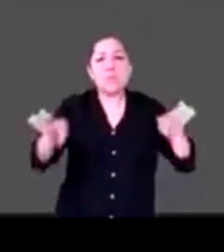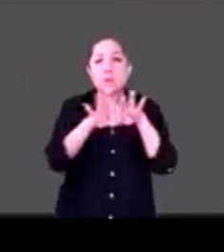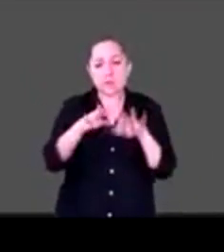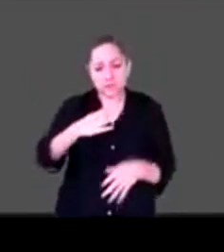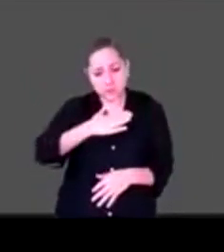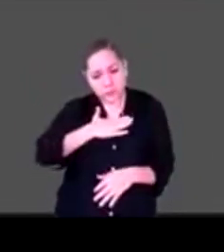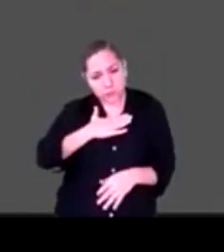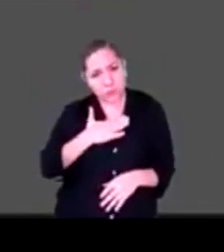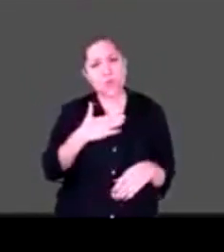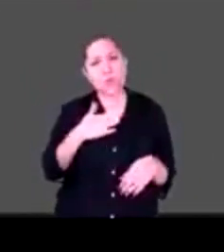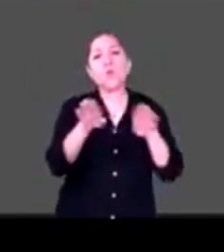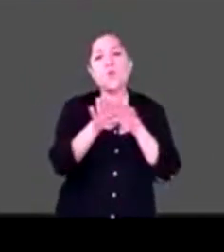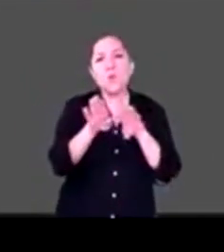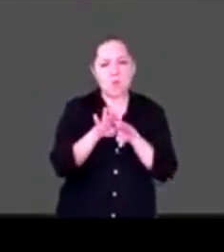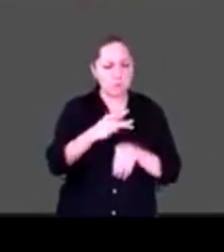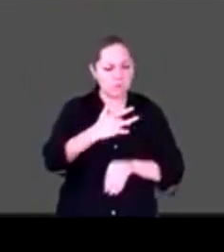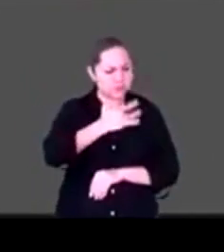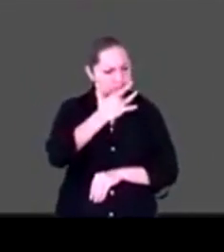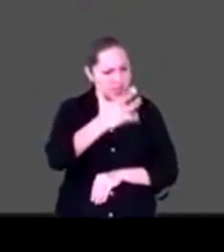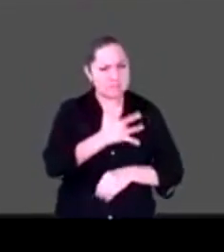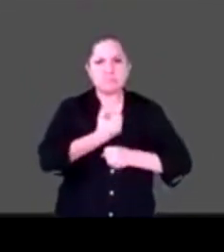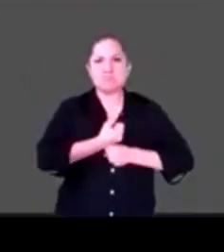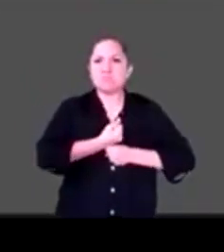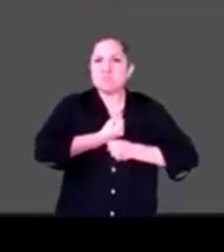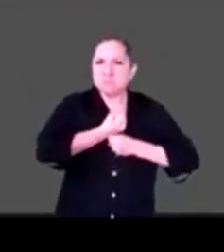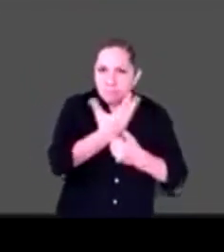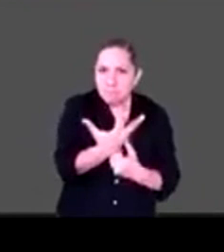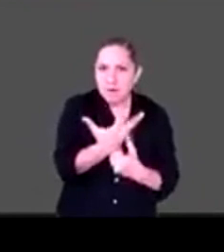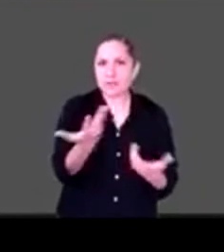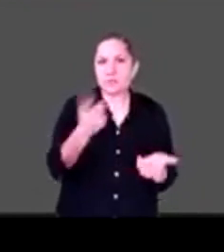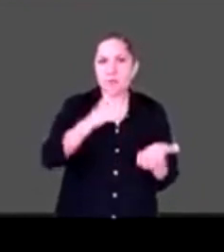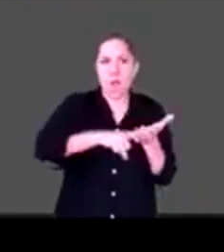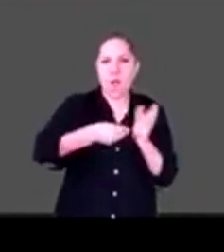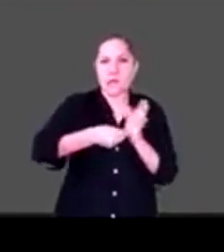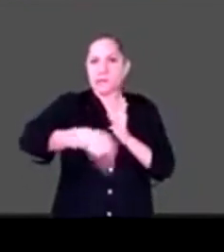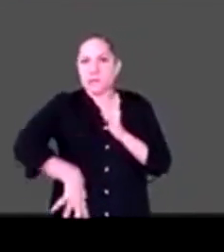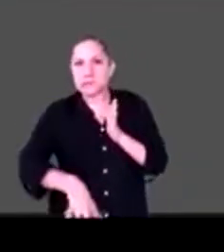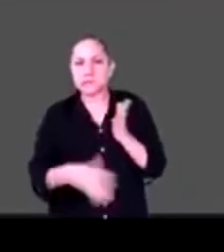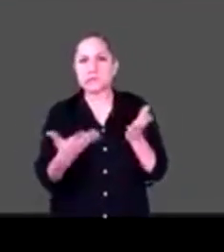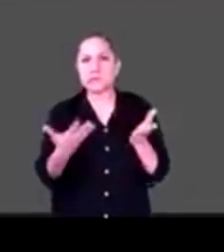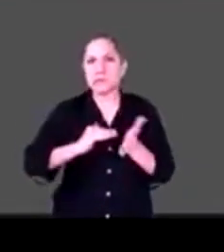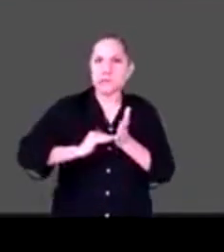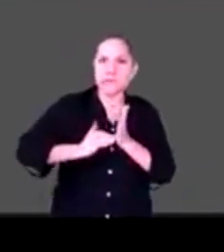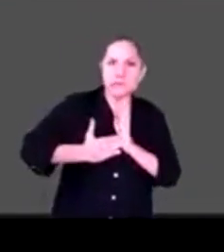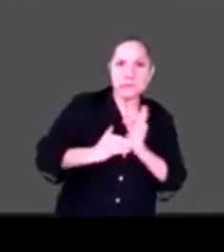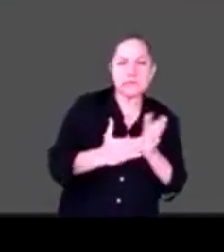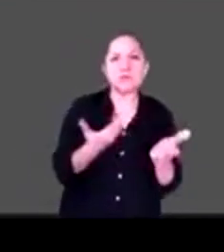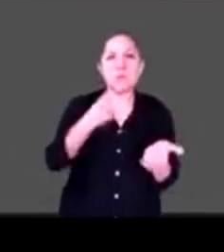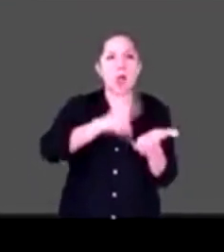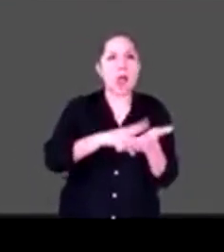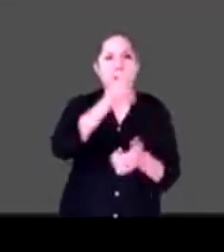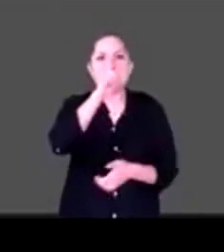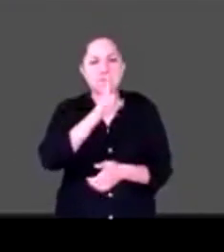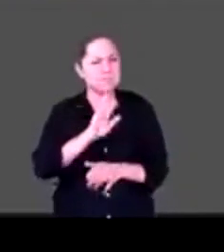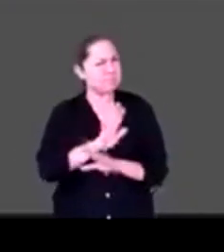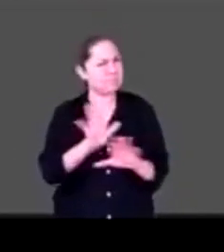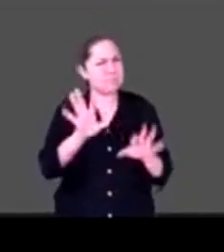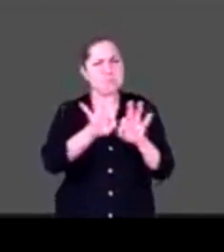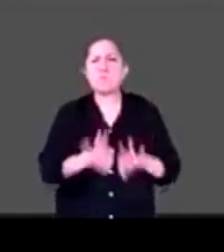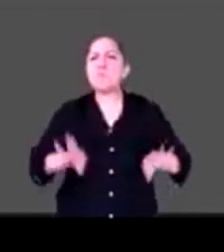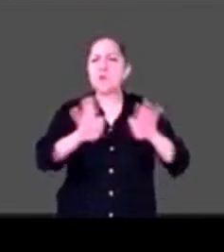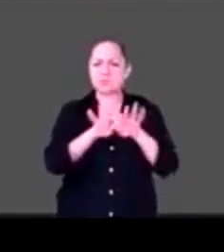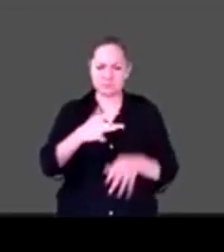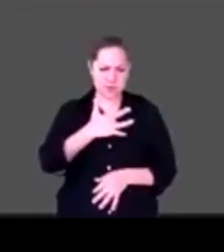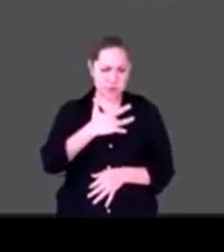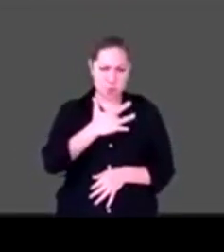y sobre todo el dialogar con el corazón en la mano. Creo que son cosas que funcionan para cualquier